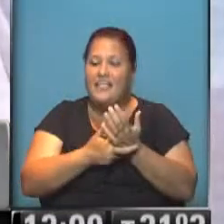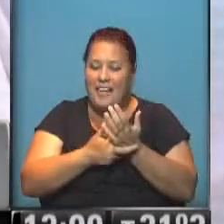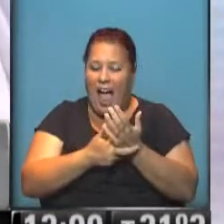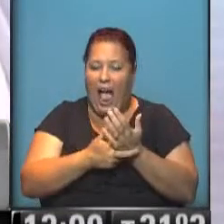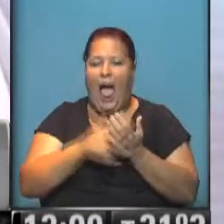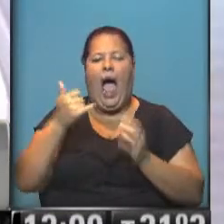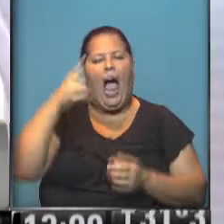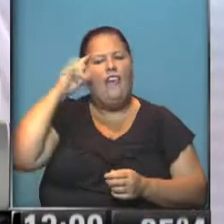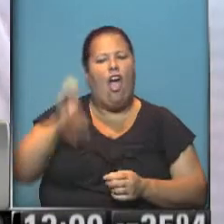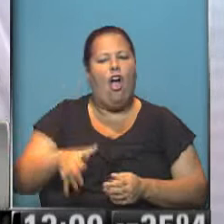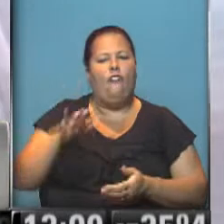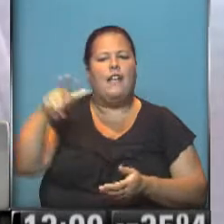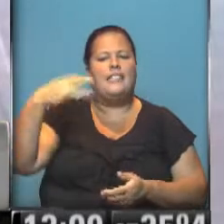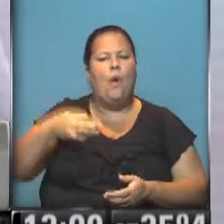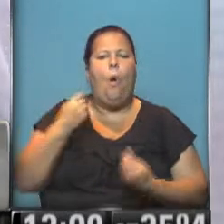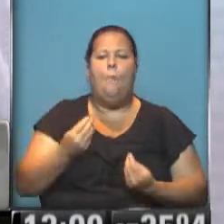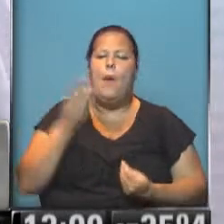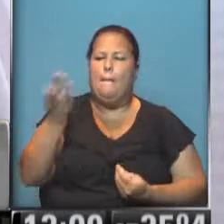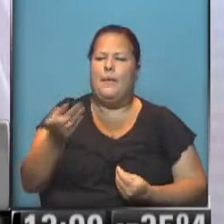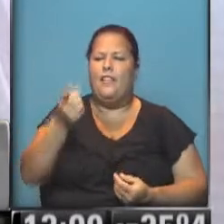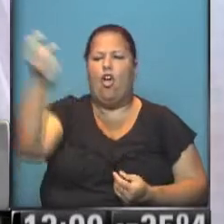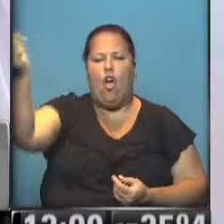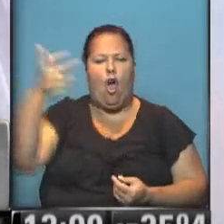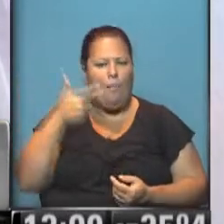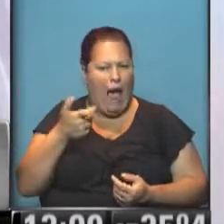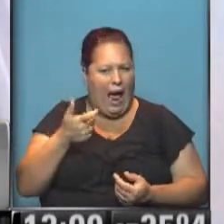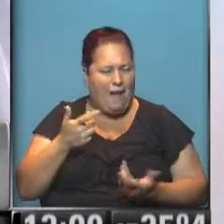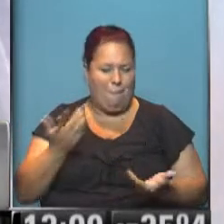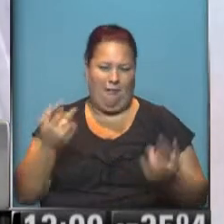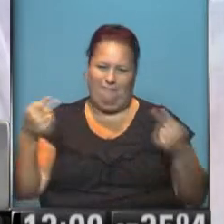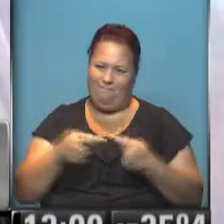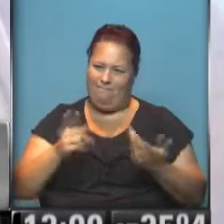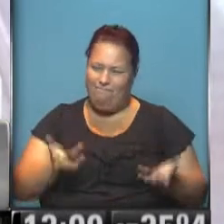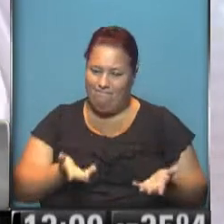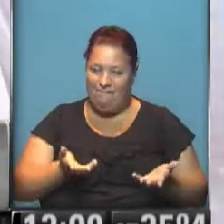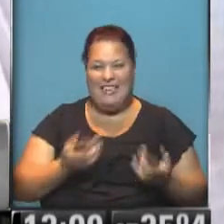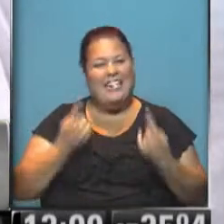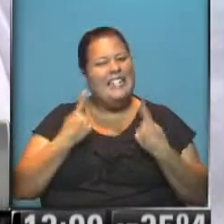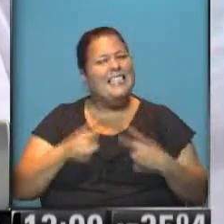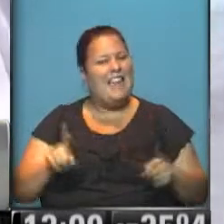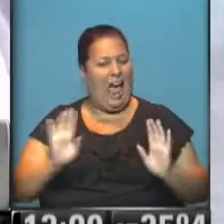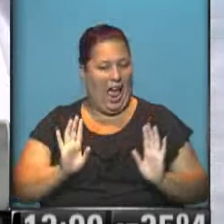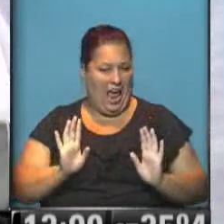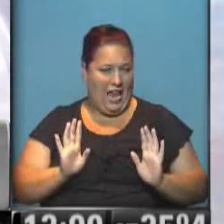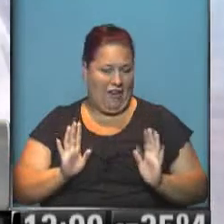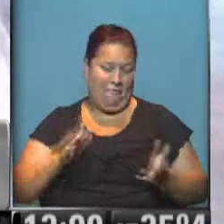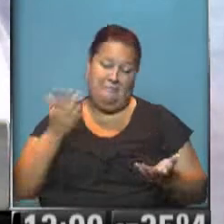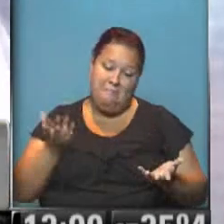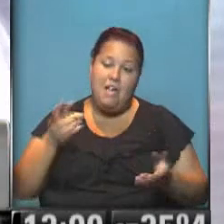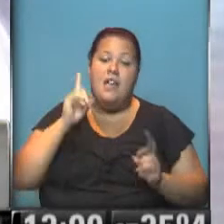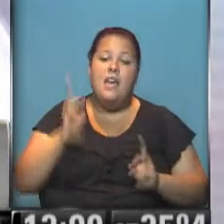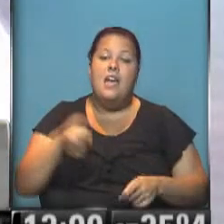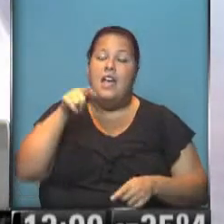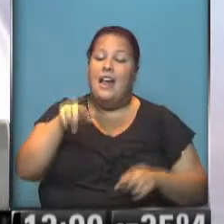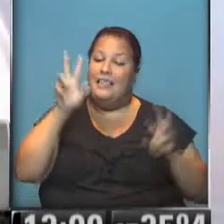desconfiaba de su custodia, ¿por qué le estaba pidiendo a su custodia que le comprara un arma? Eso era demasiado extraño. o sea,